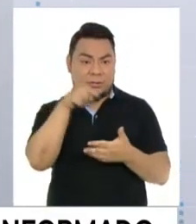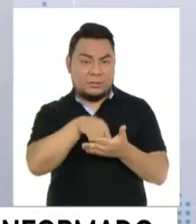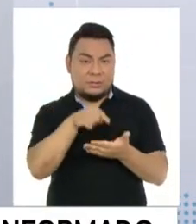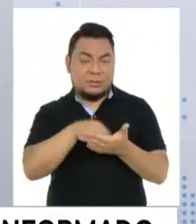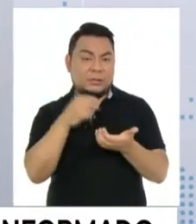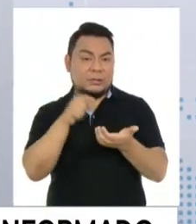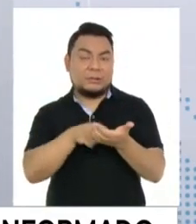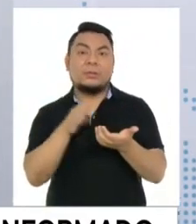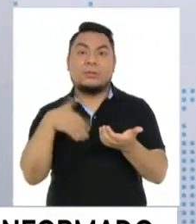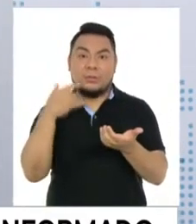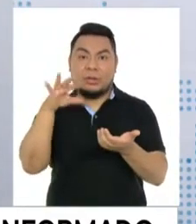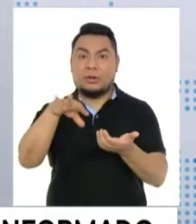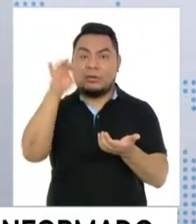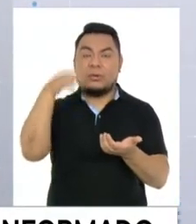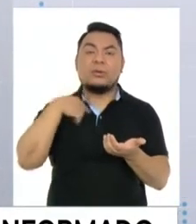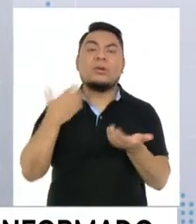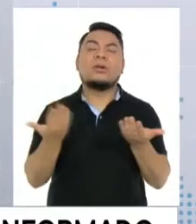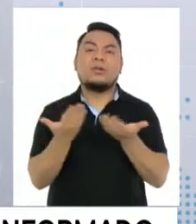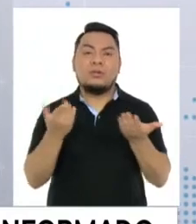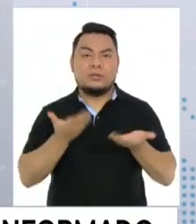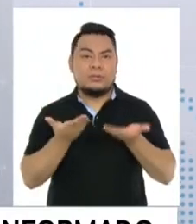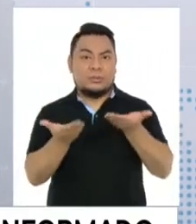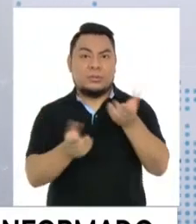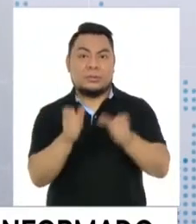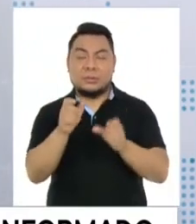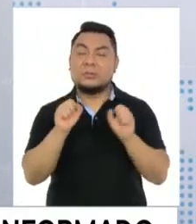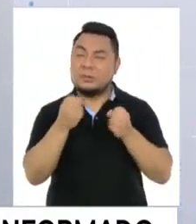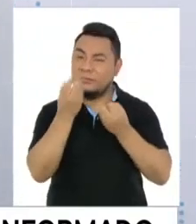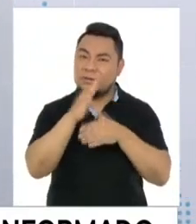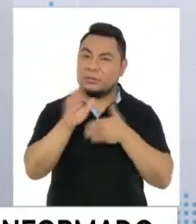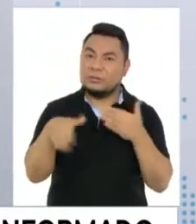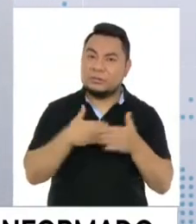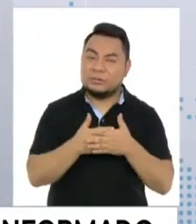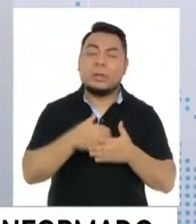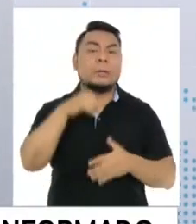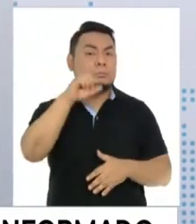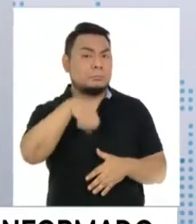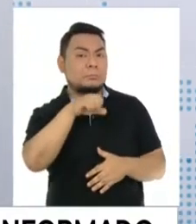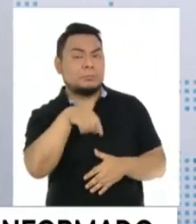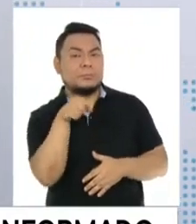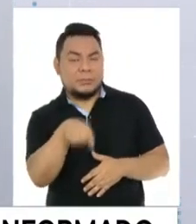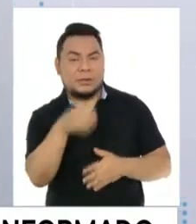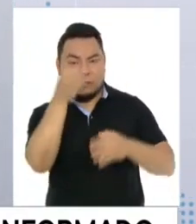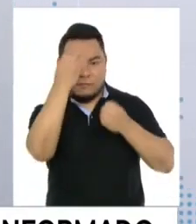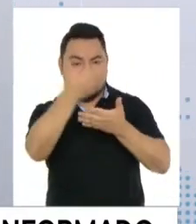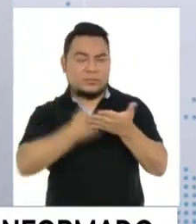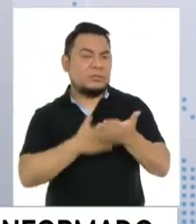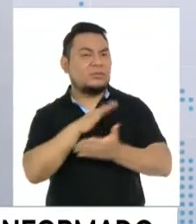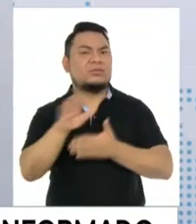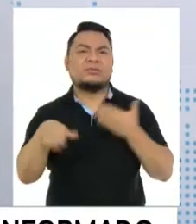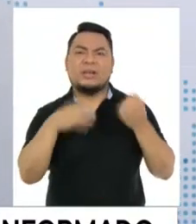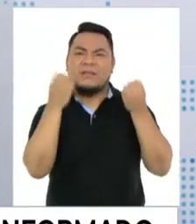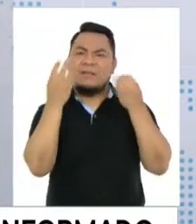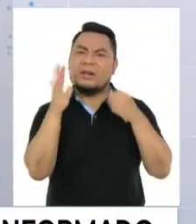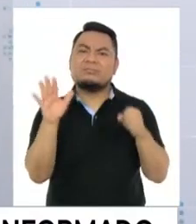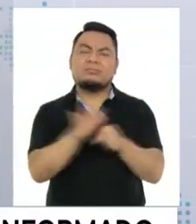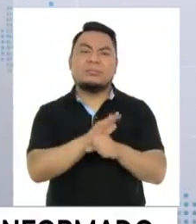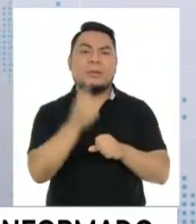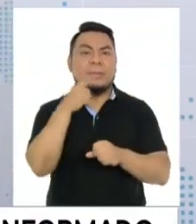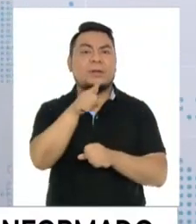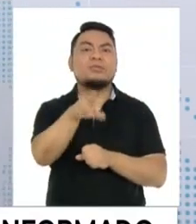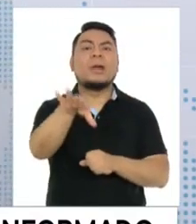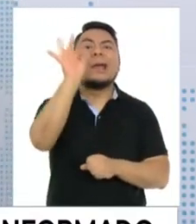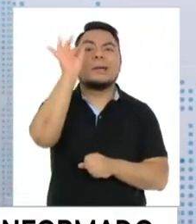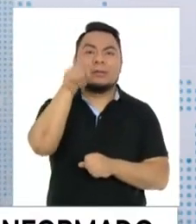herramienta digital que ponen a disposición de la ciudadanía? Esta herramienta pone a disposición información para